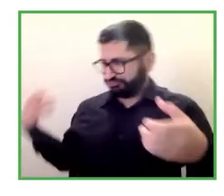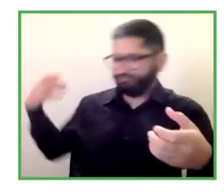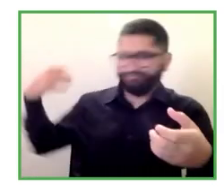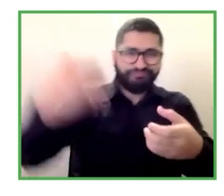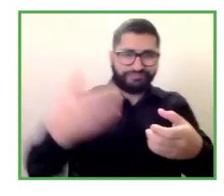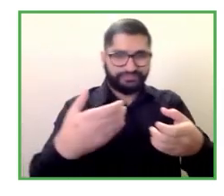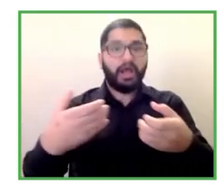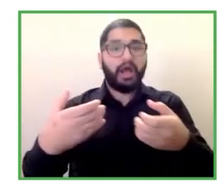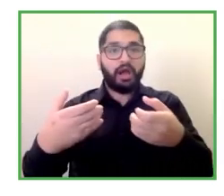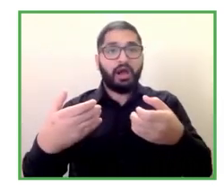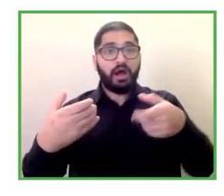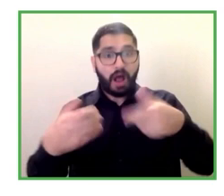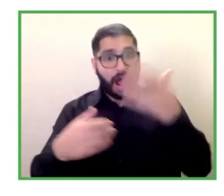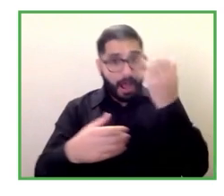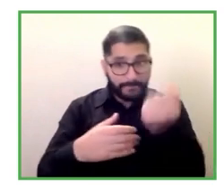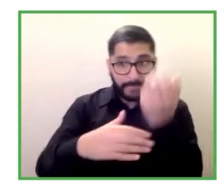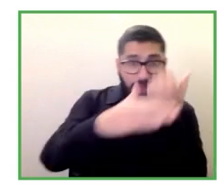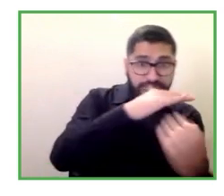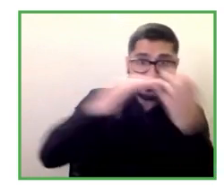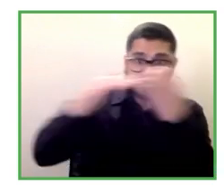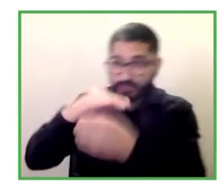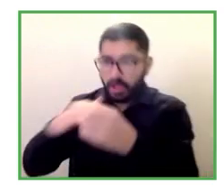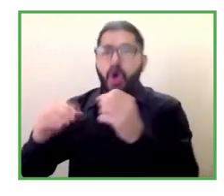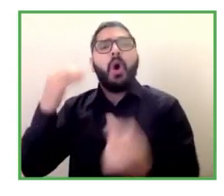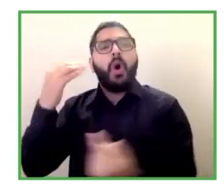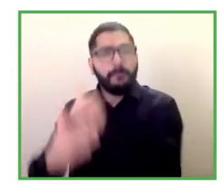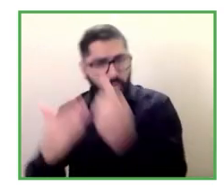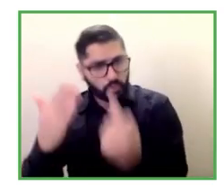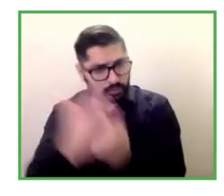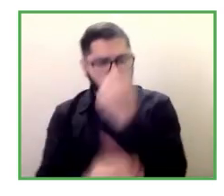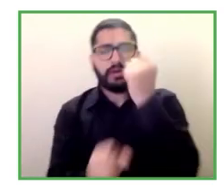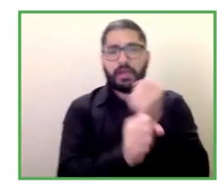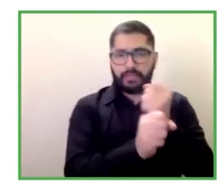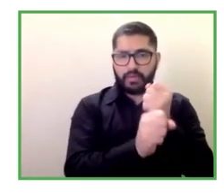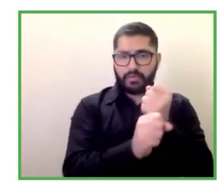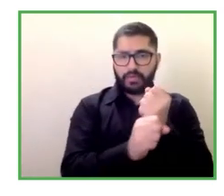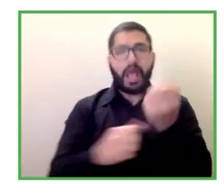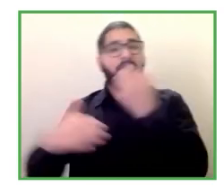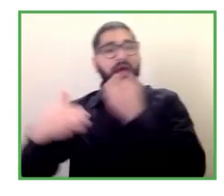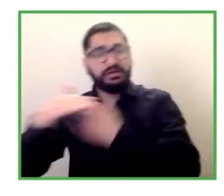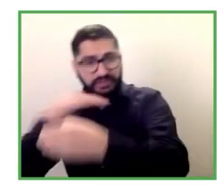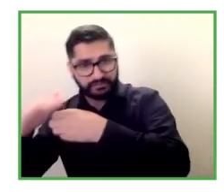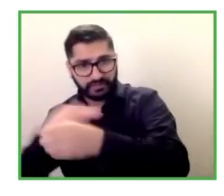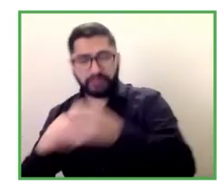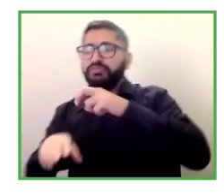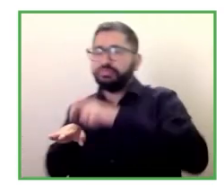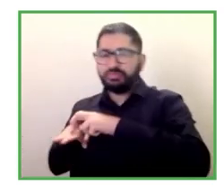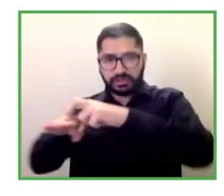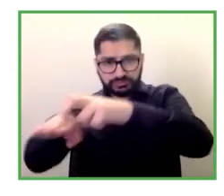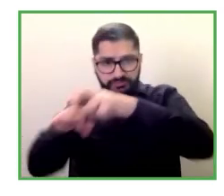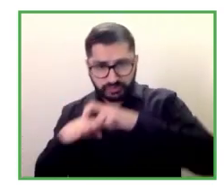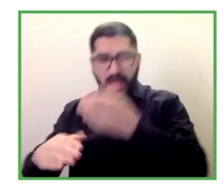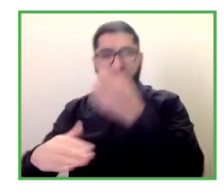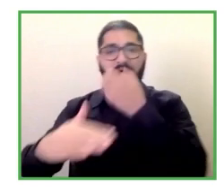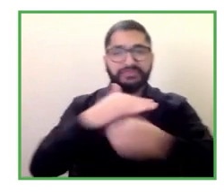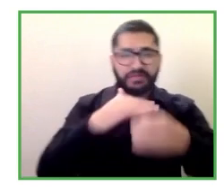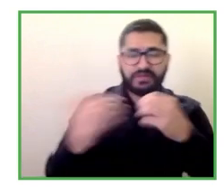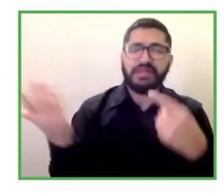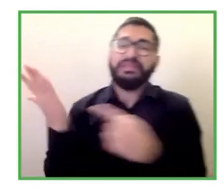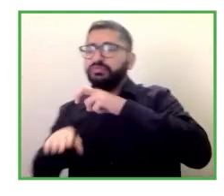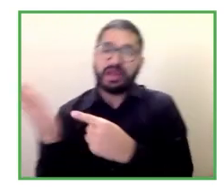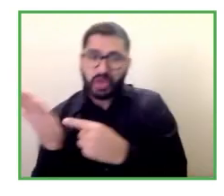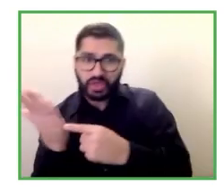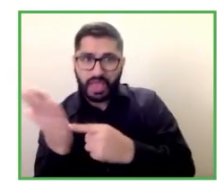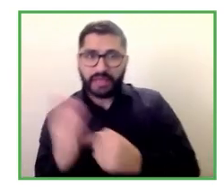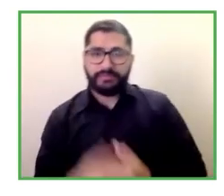del trabajo y también acceder de transporte acceder a la tecnología por supuesto con la pandemia ha sido un poco más